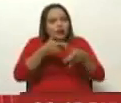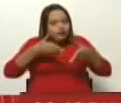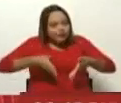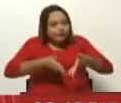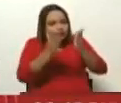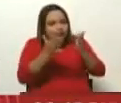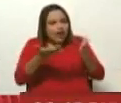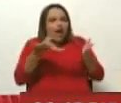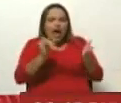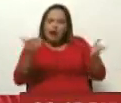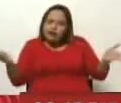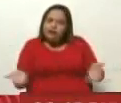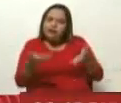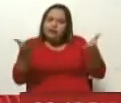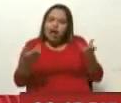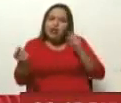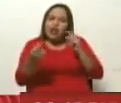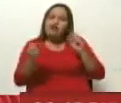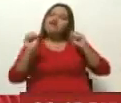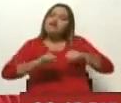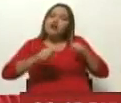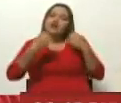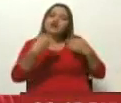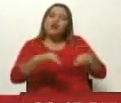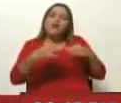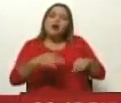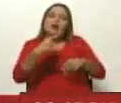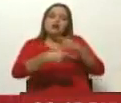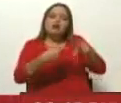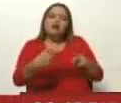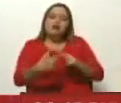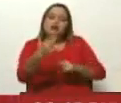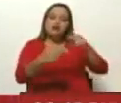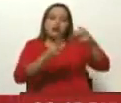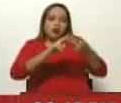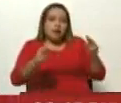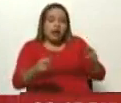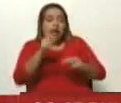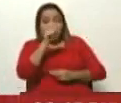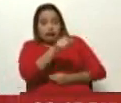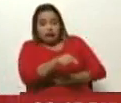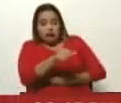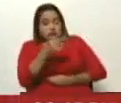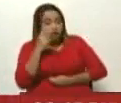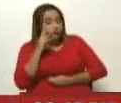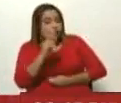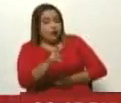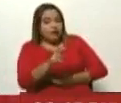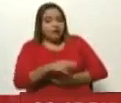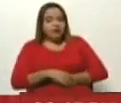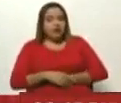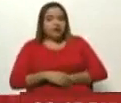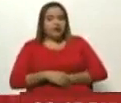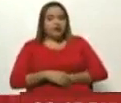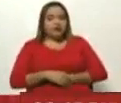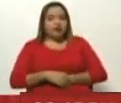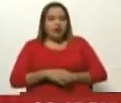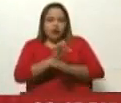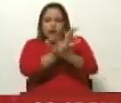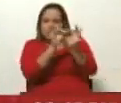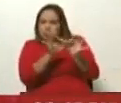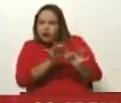incentivos al diálogo? Son normales de los procesos de construcción de paz. Y esto lo vamos a ver como una herramienta